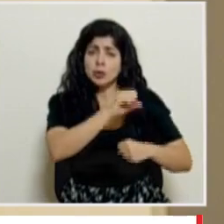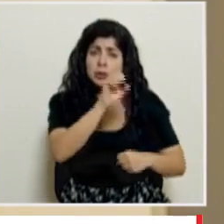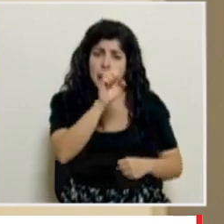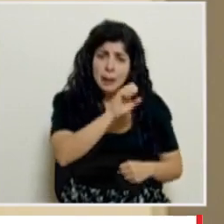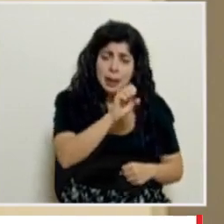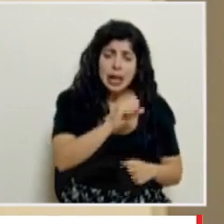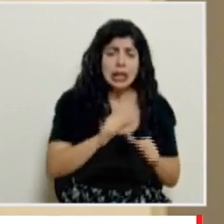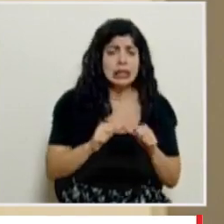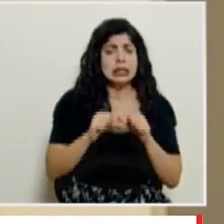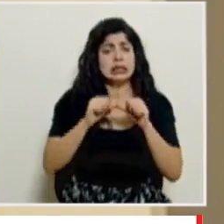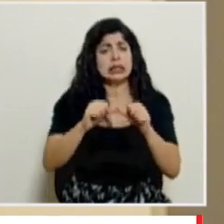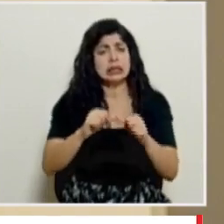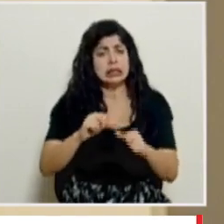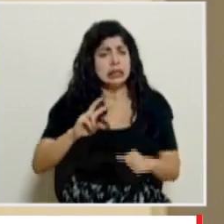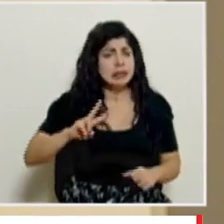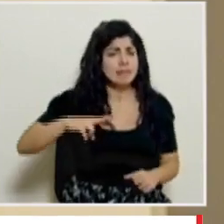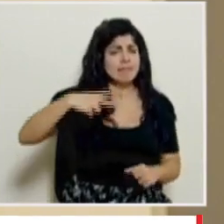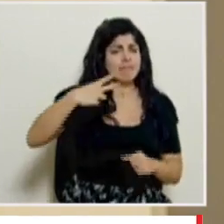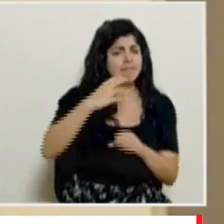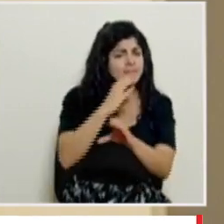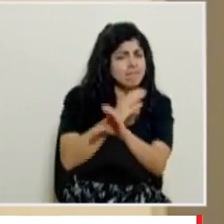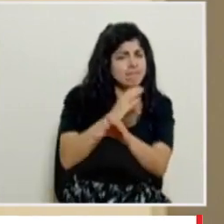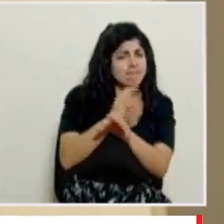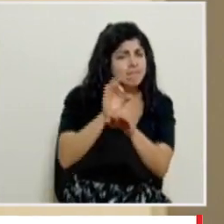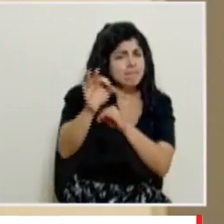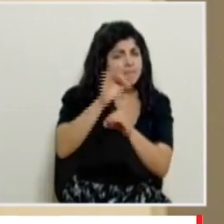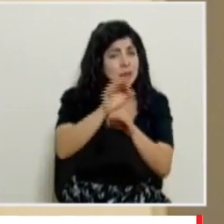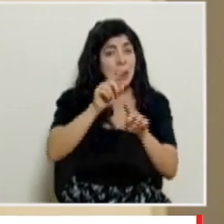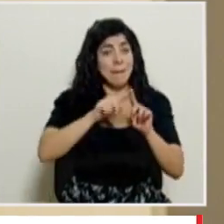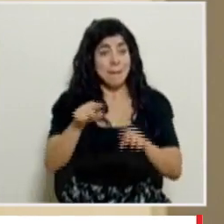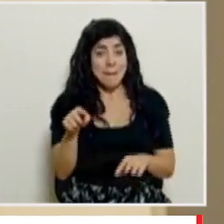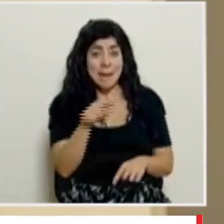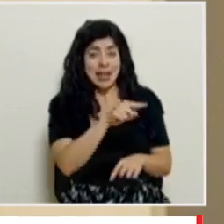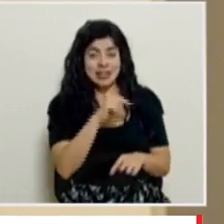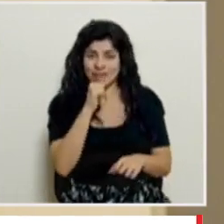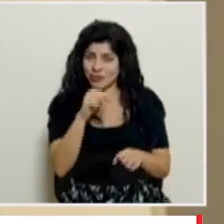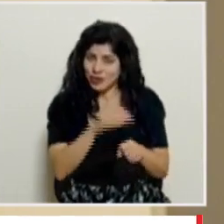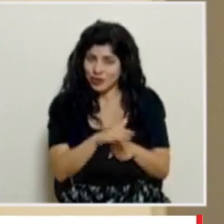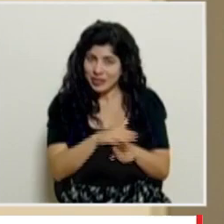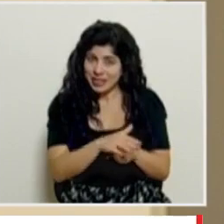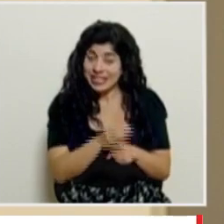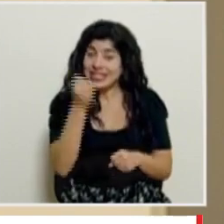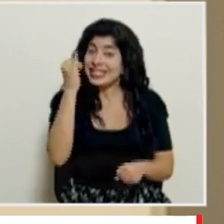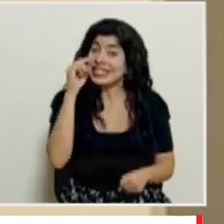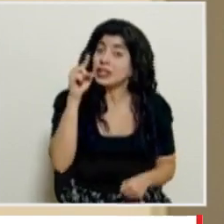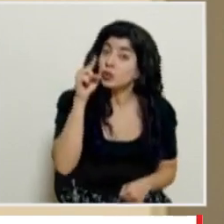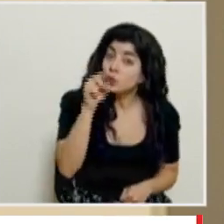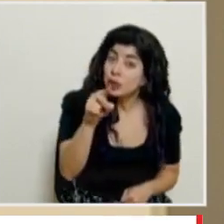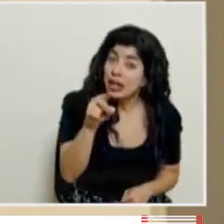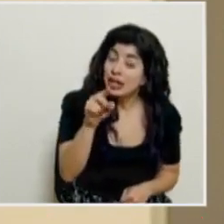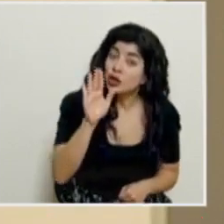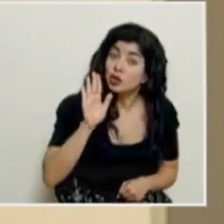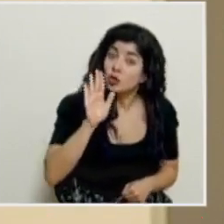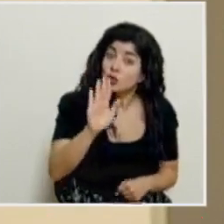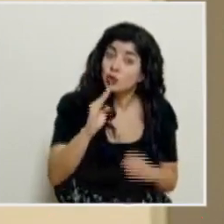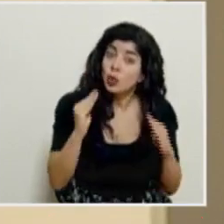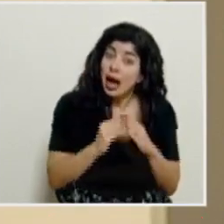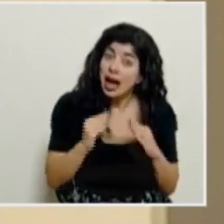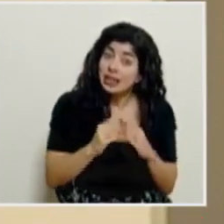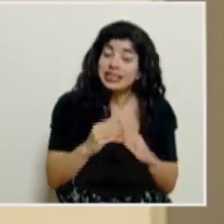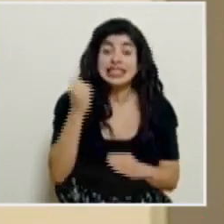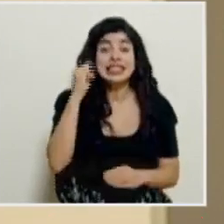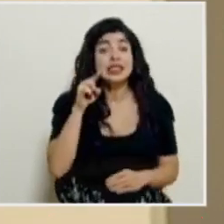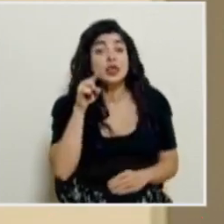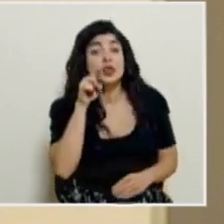reforzando las medidas en los territorios, pero esto no basta si usted en su casa, si